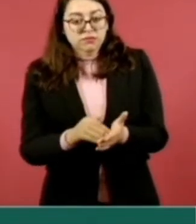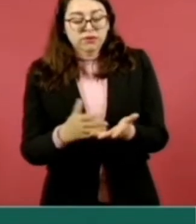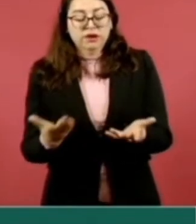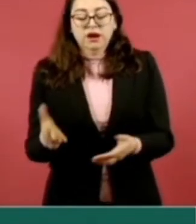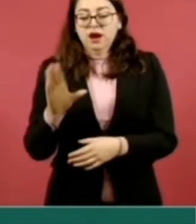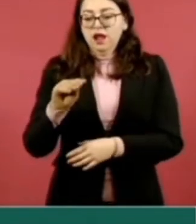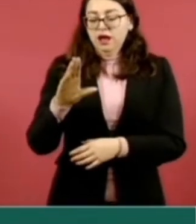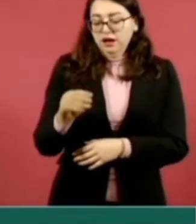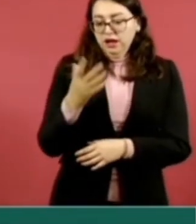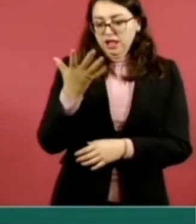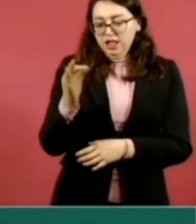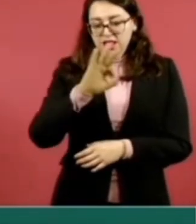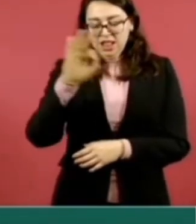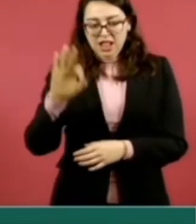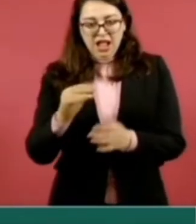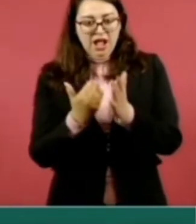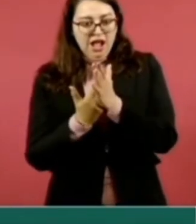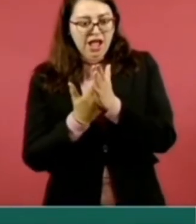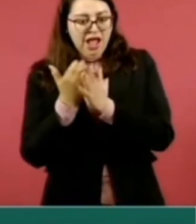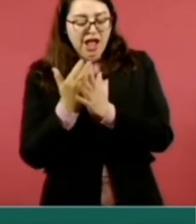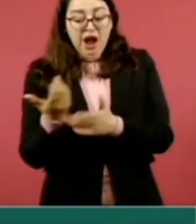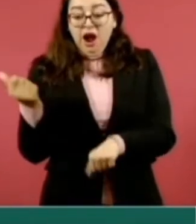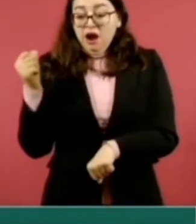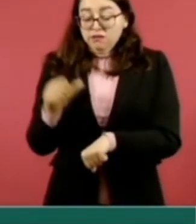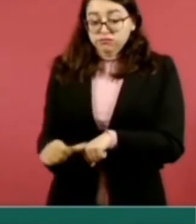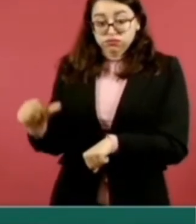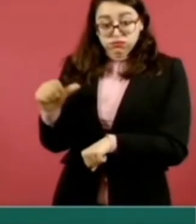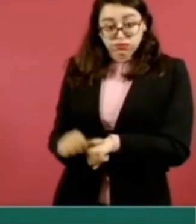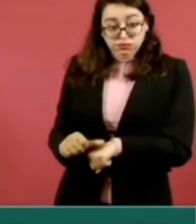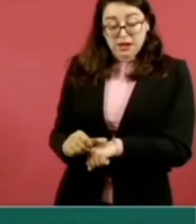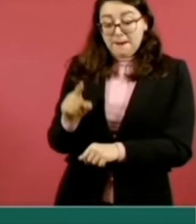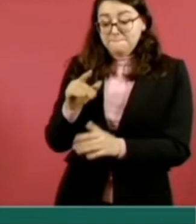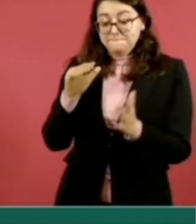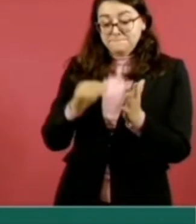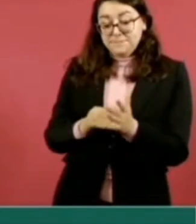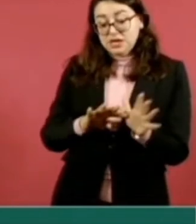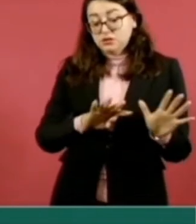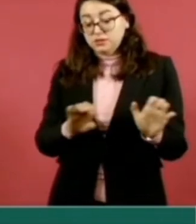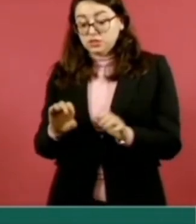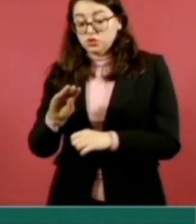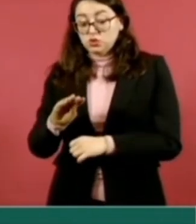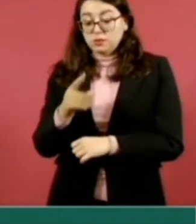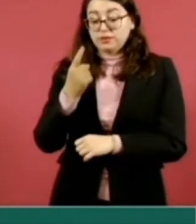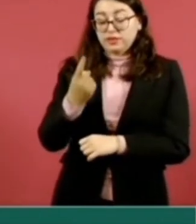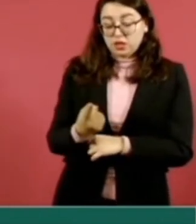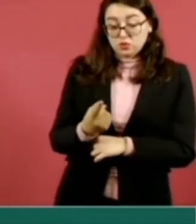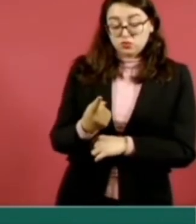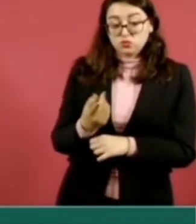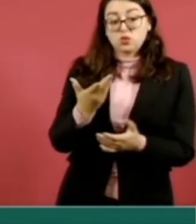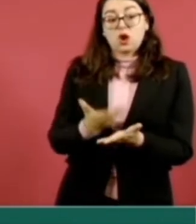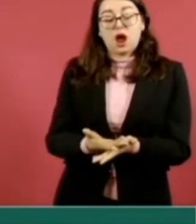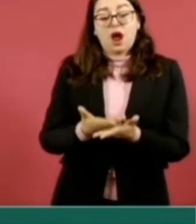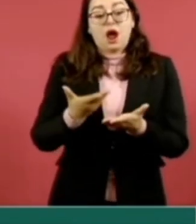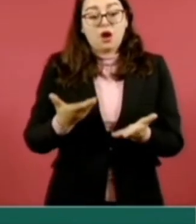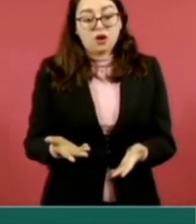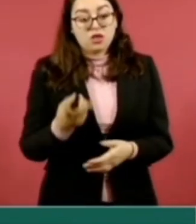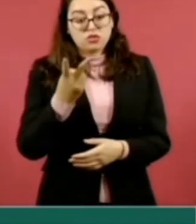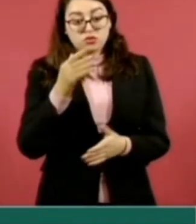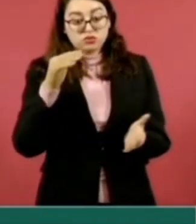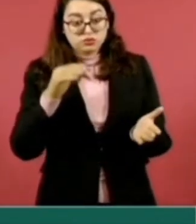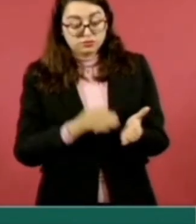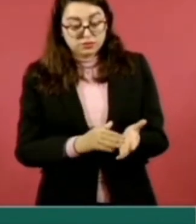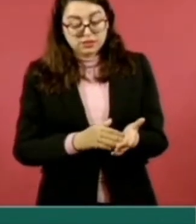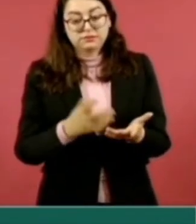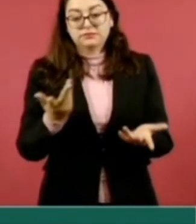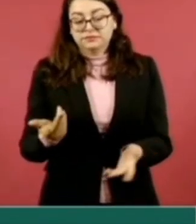95 por ciento. Y las cirugías pasaron de 1 mil 991 en promedio mensual a 2 mil 429, un